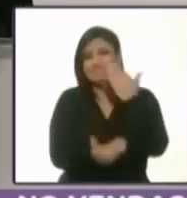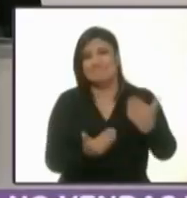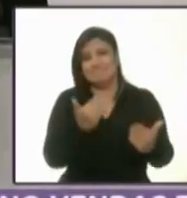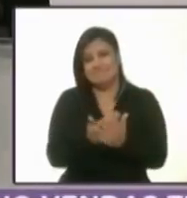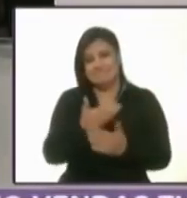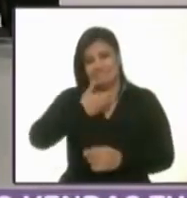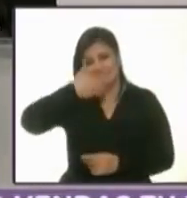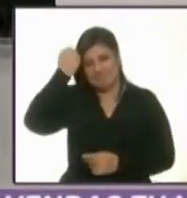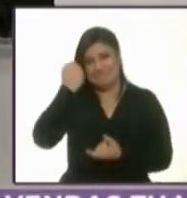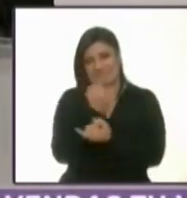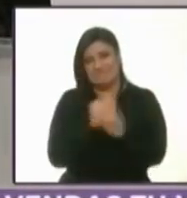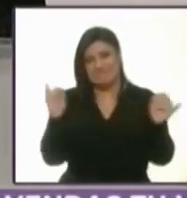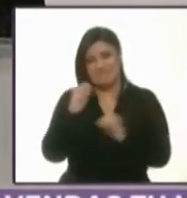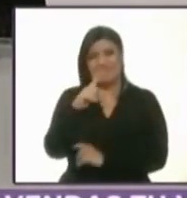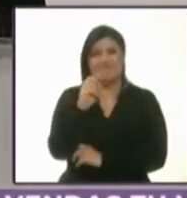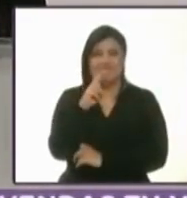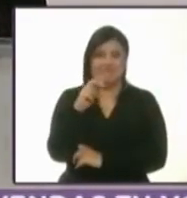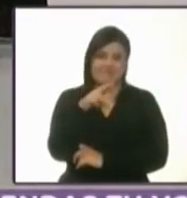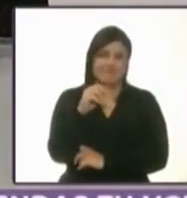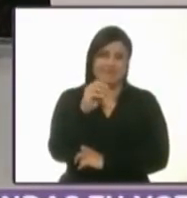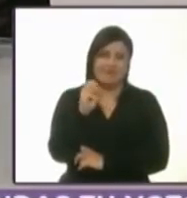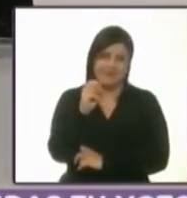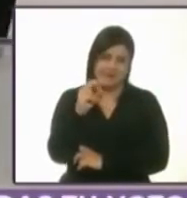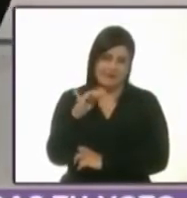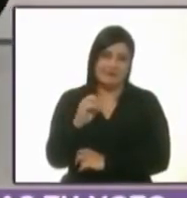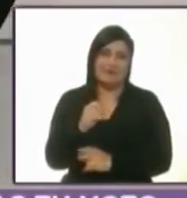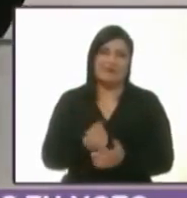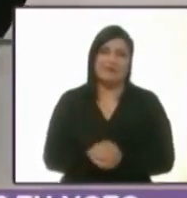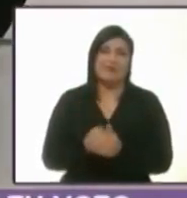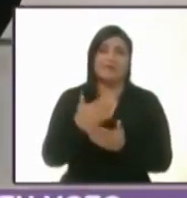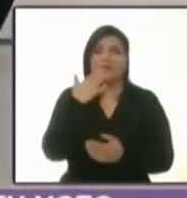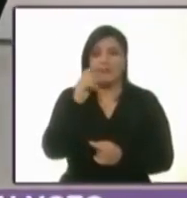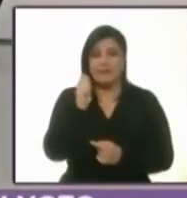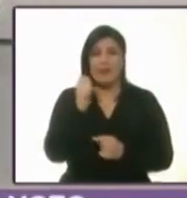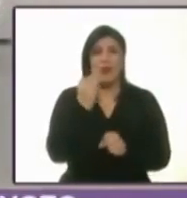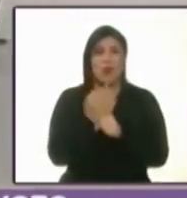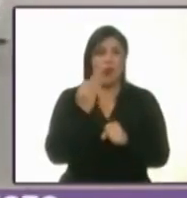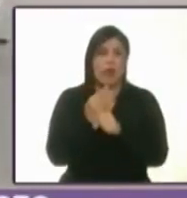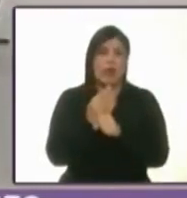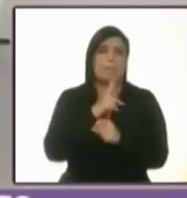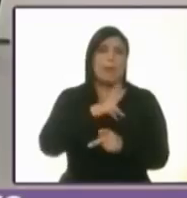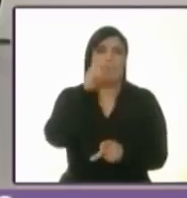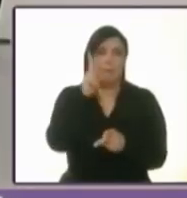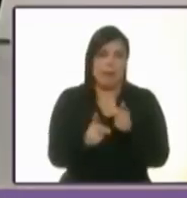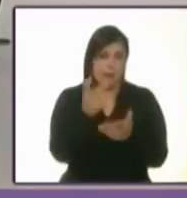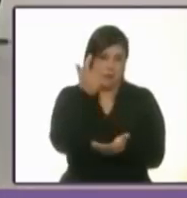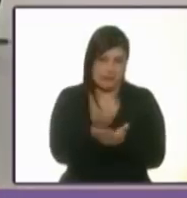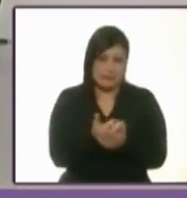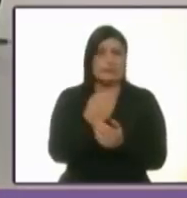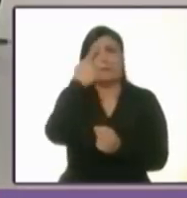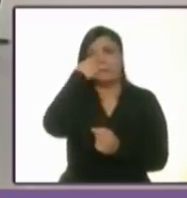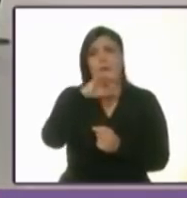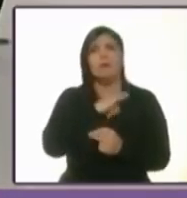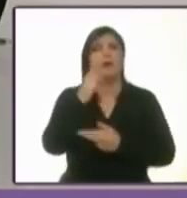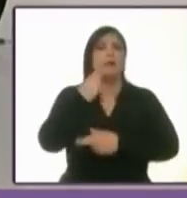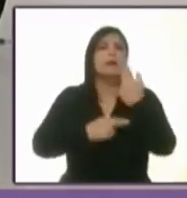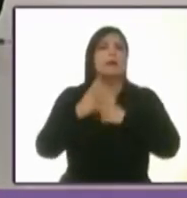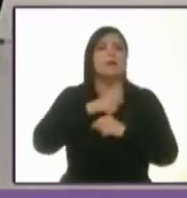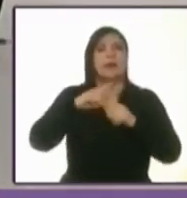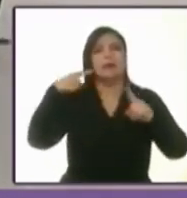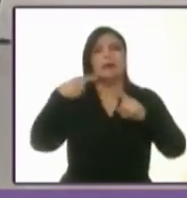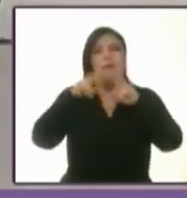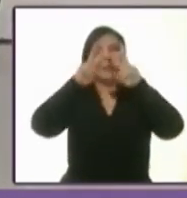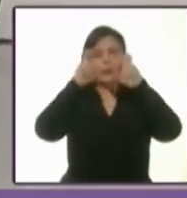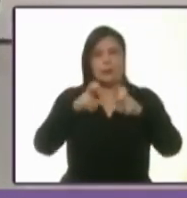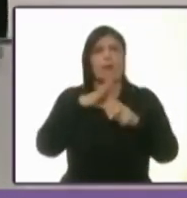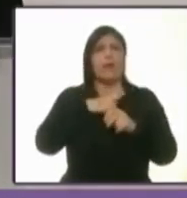candidato sin partido Lorena Osornio. Elisa Alaniz. Vamos a hacer ahora un receso y regresamos para abordar el siguiente